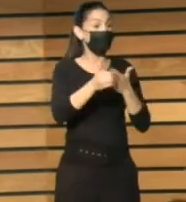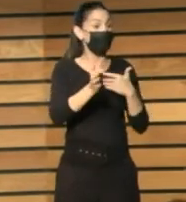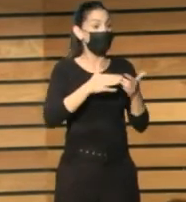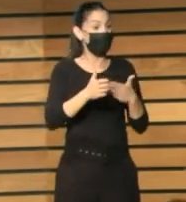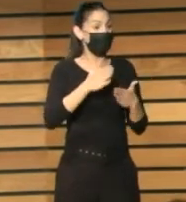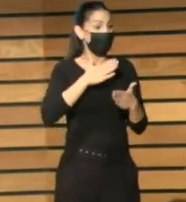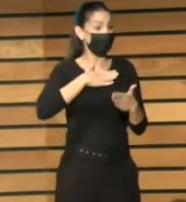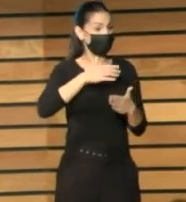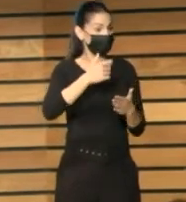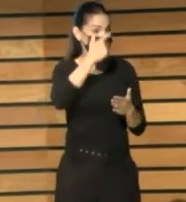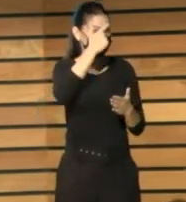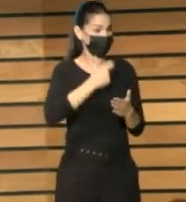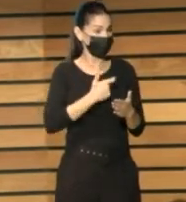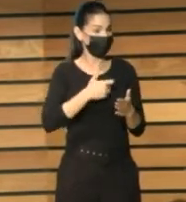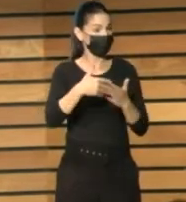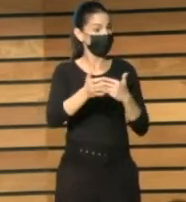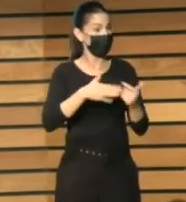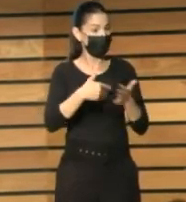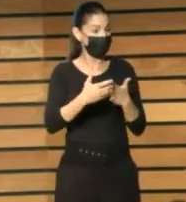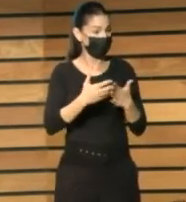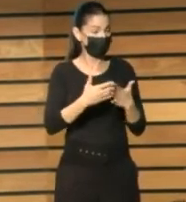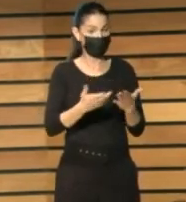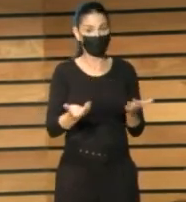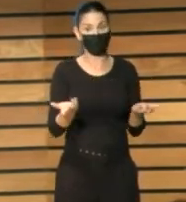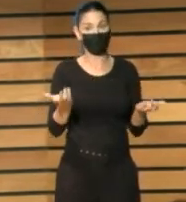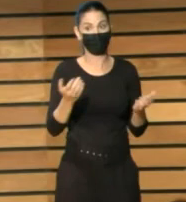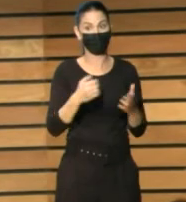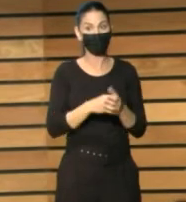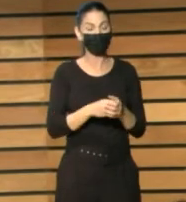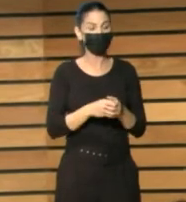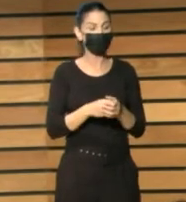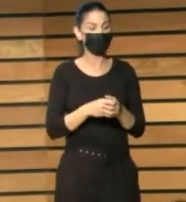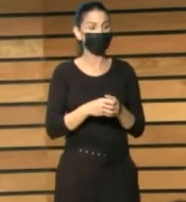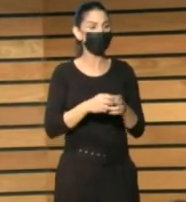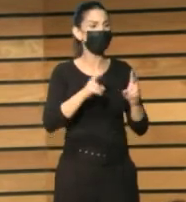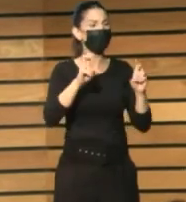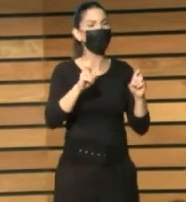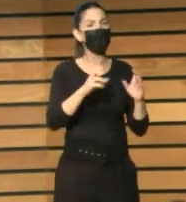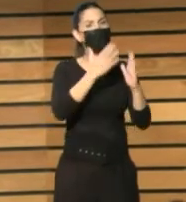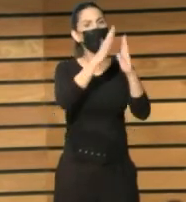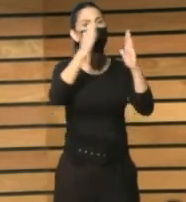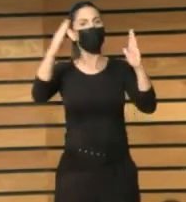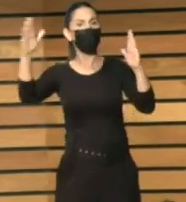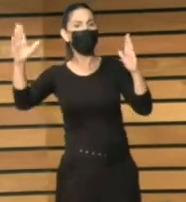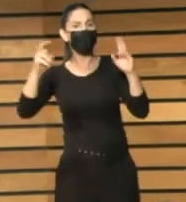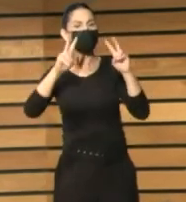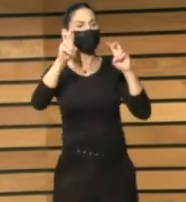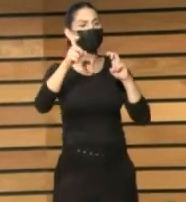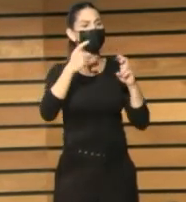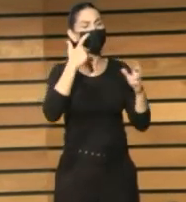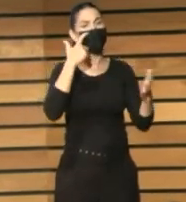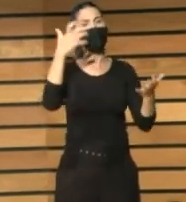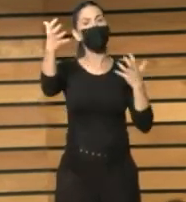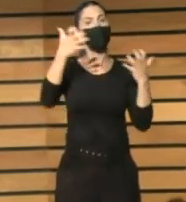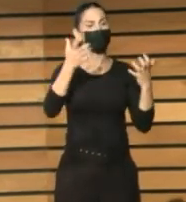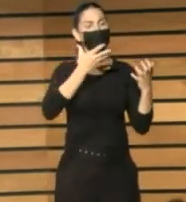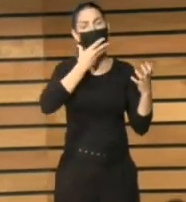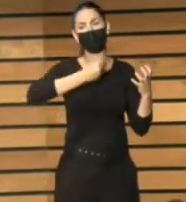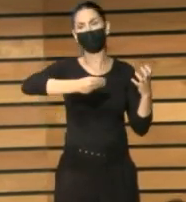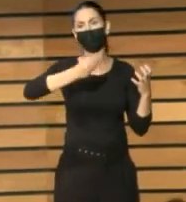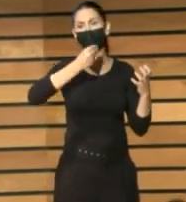Algún museo bastante importante, por ejemplo, ha digitalizado unas colecciones de obras de arte preciosas